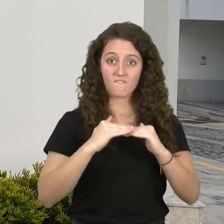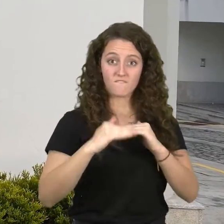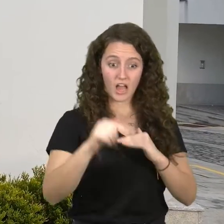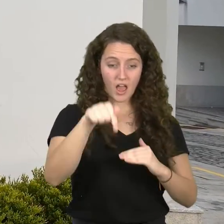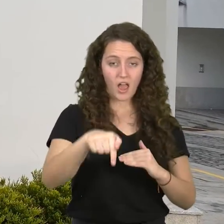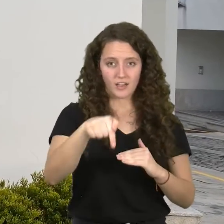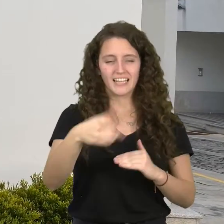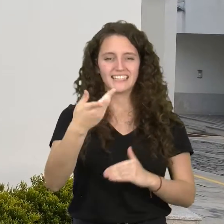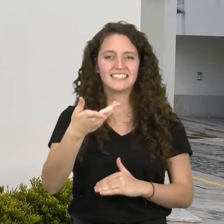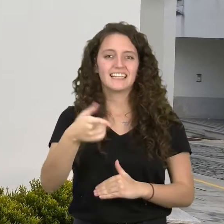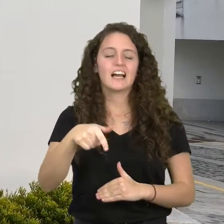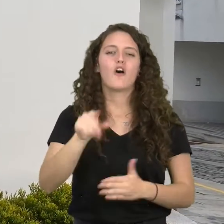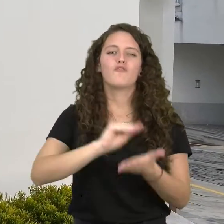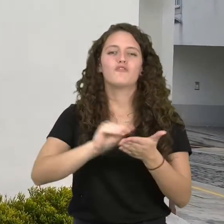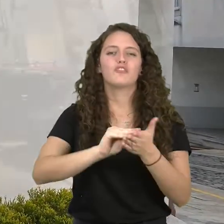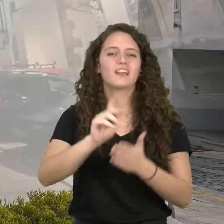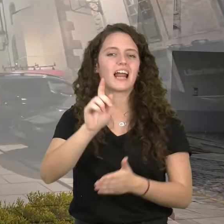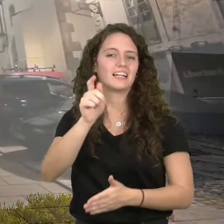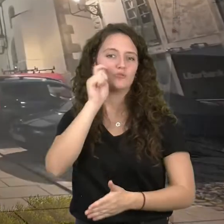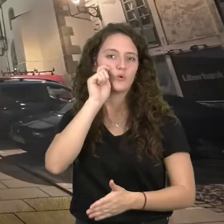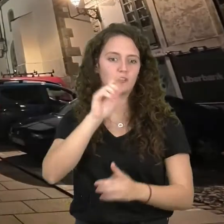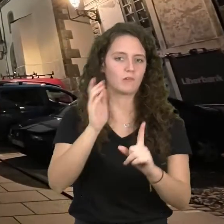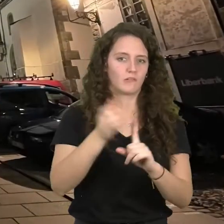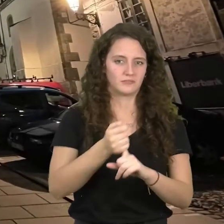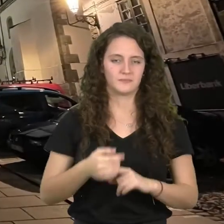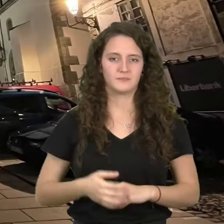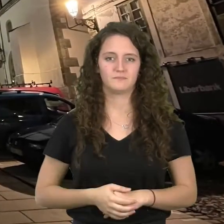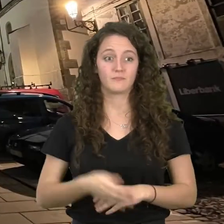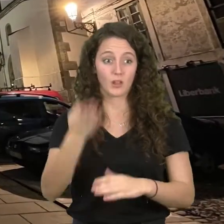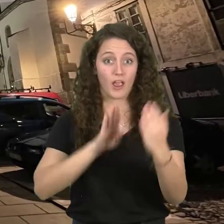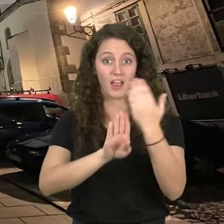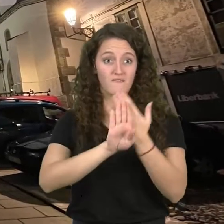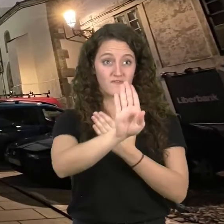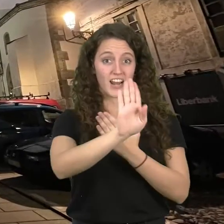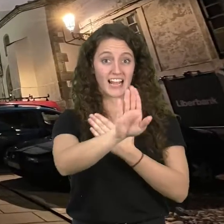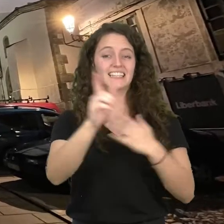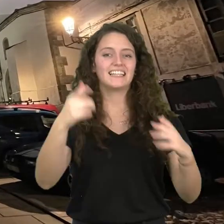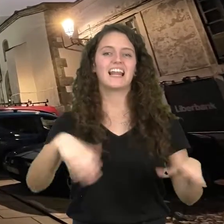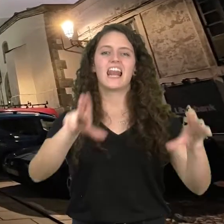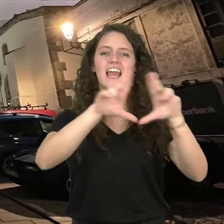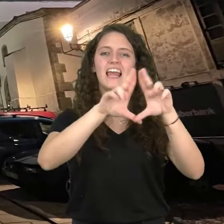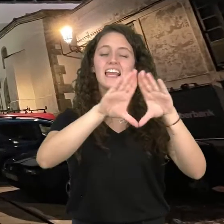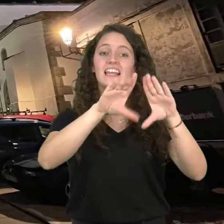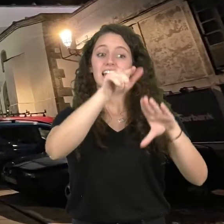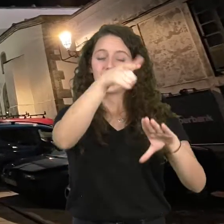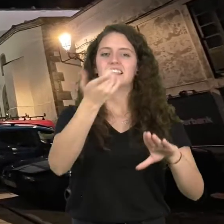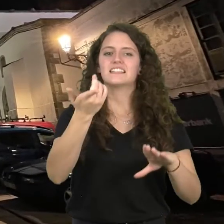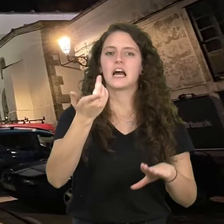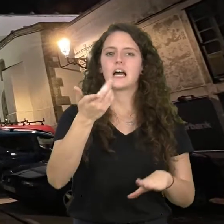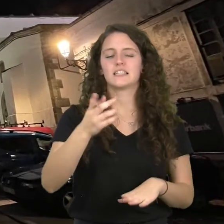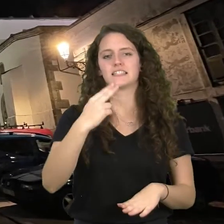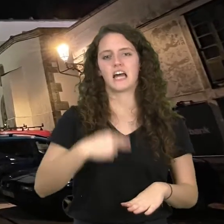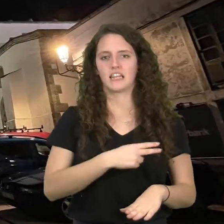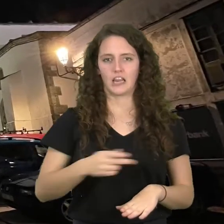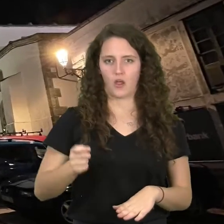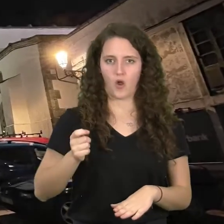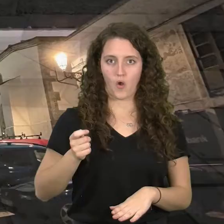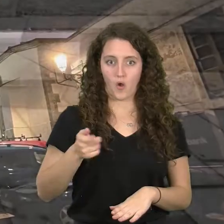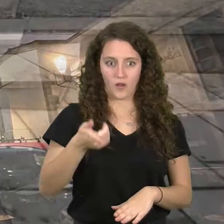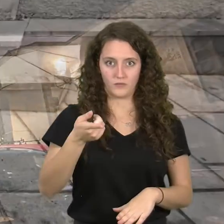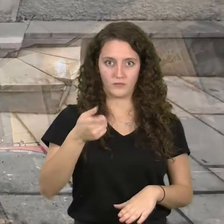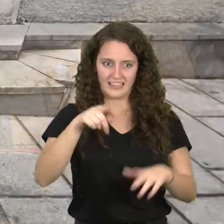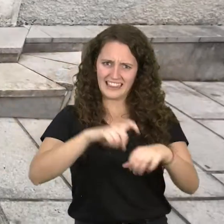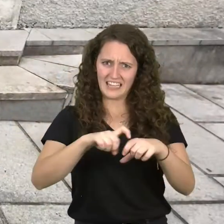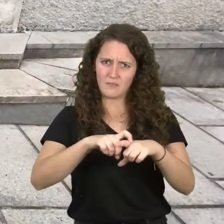del Ayuntamiento encontrarás la oficina de turismo. Justo enfrente del Ayuntamiento se encuentra la Iglesia de Santiago Apóstol, de estilo